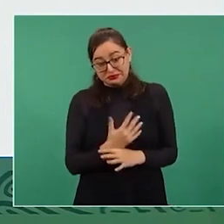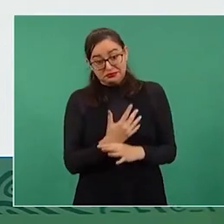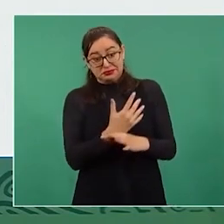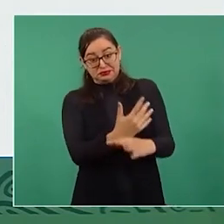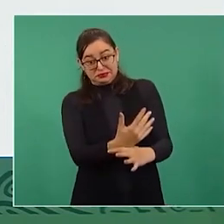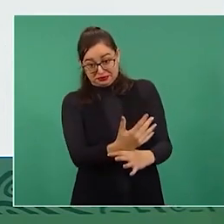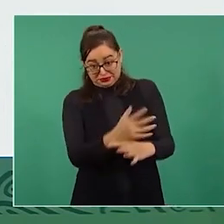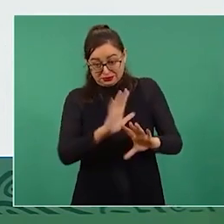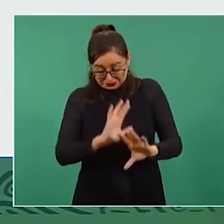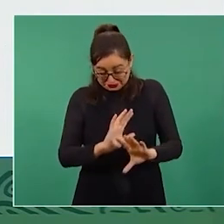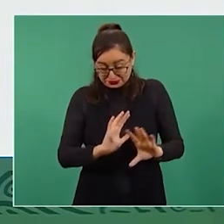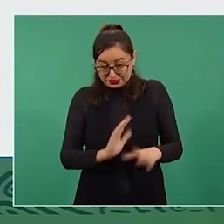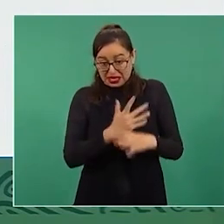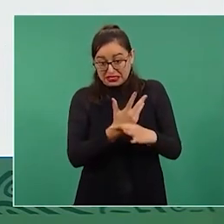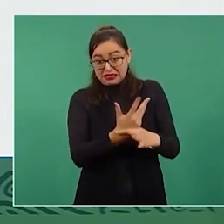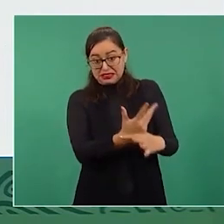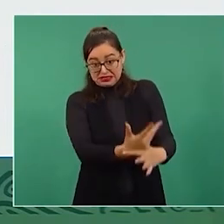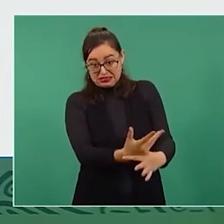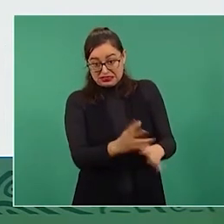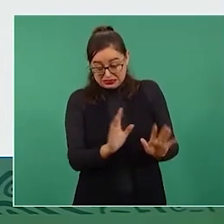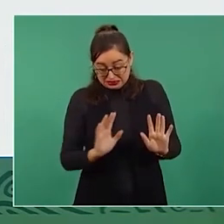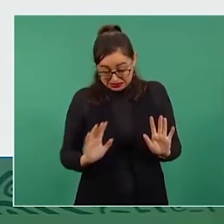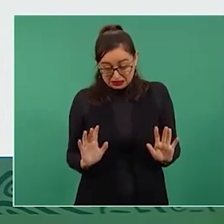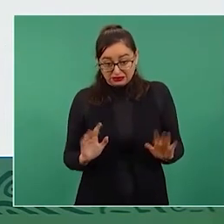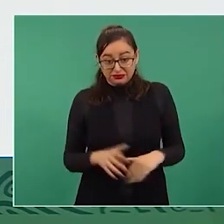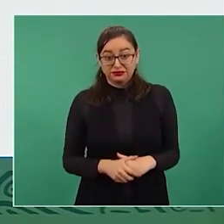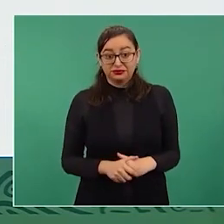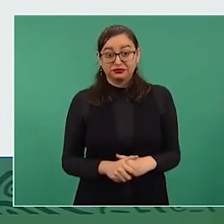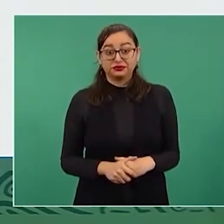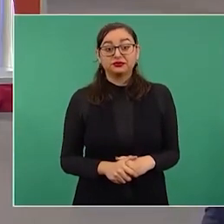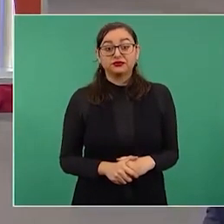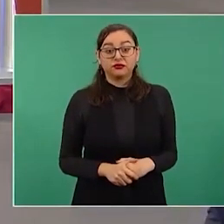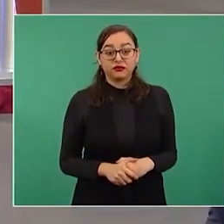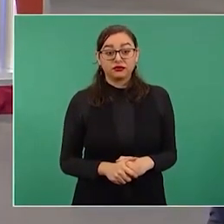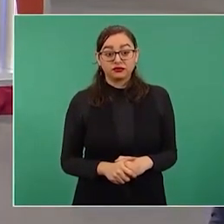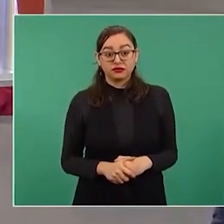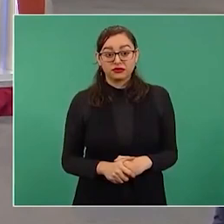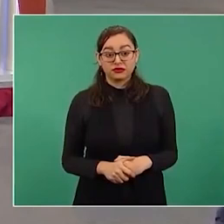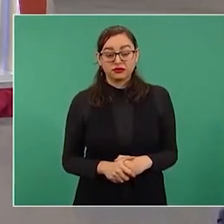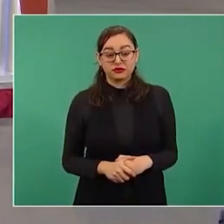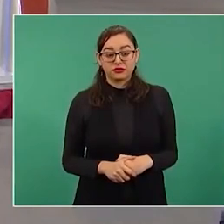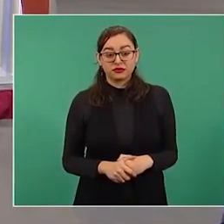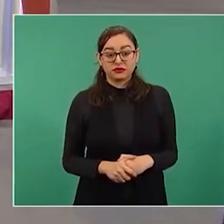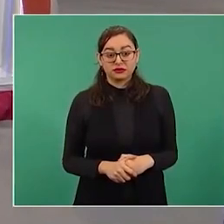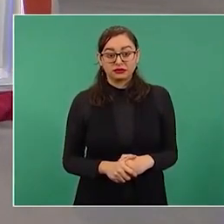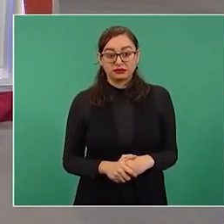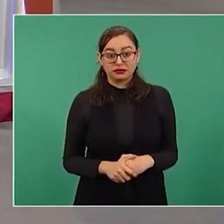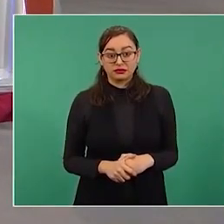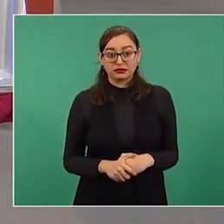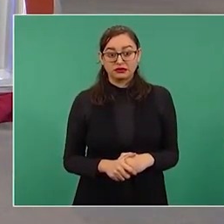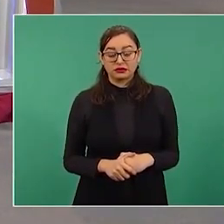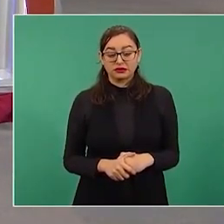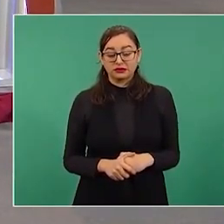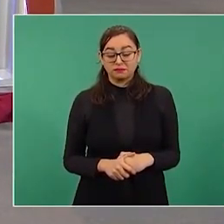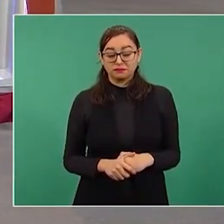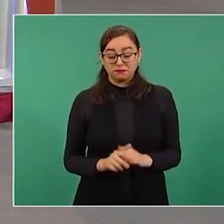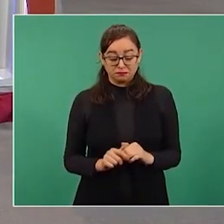pozo es algo no sólo